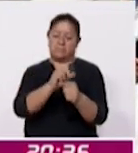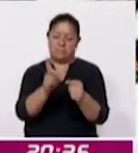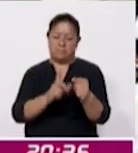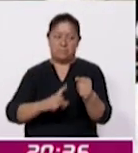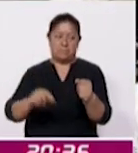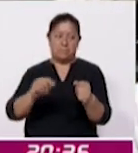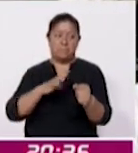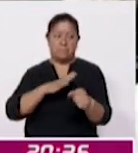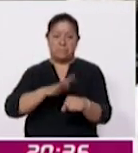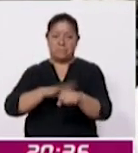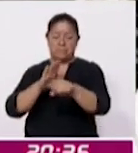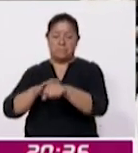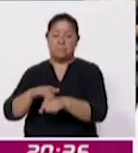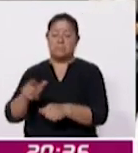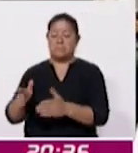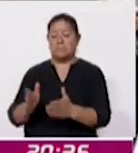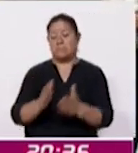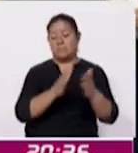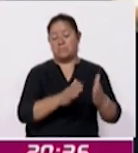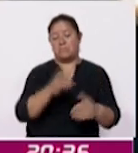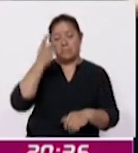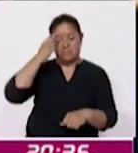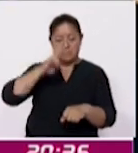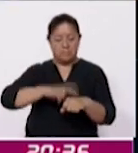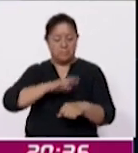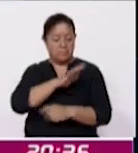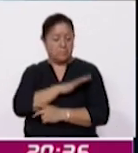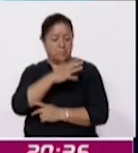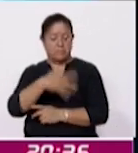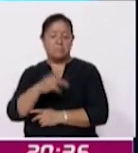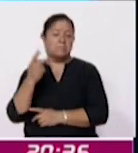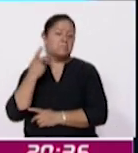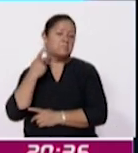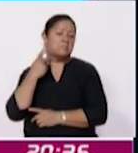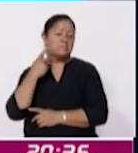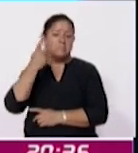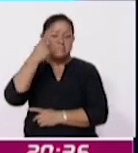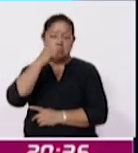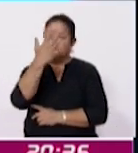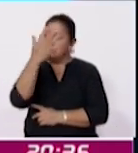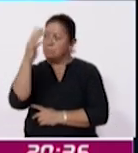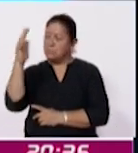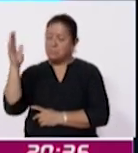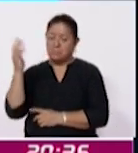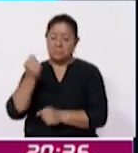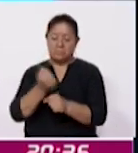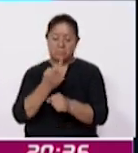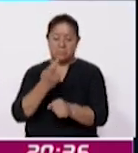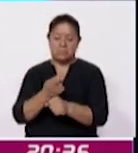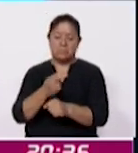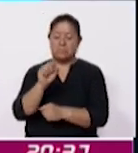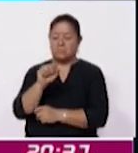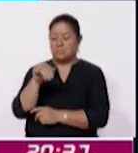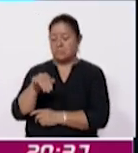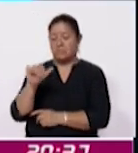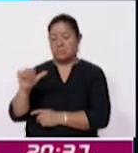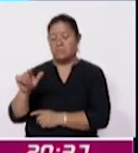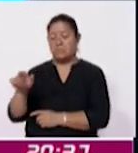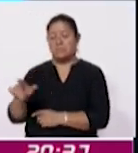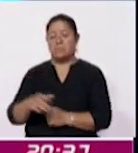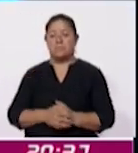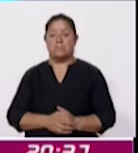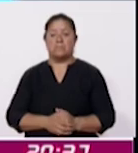por su parte el director general de políticas para la acción climática de la Secretaría de Medio Ambiente y Recursos